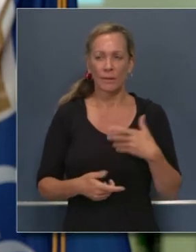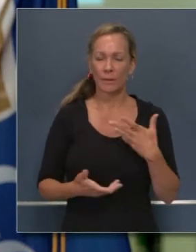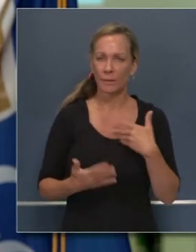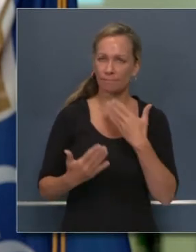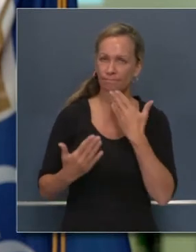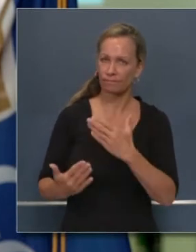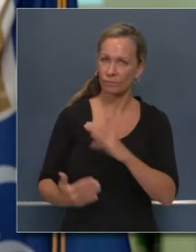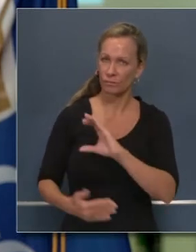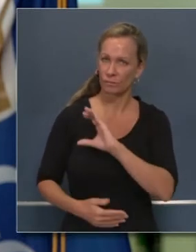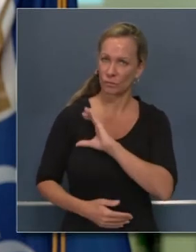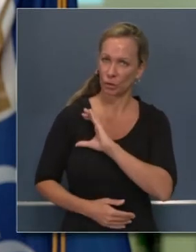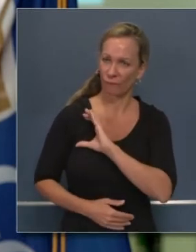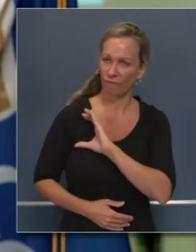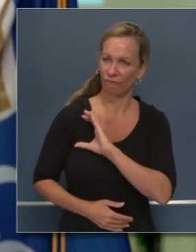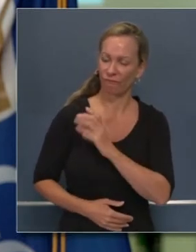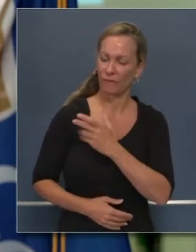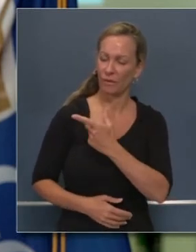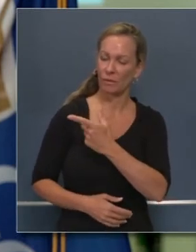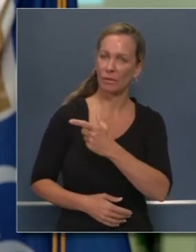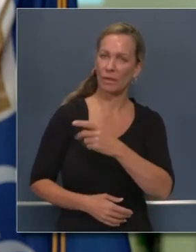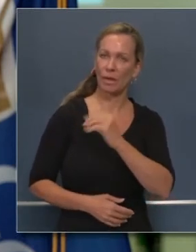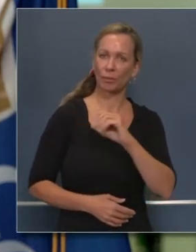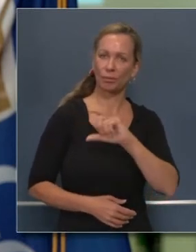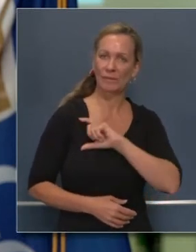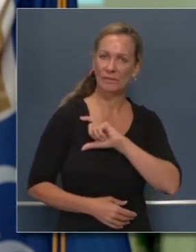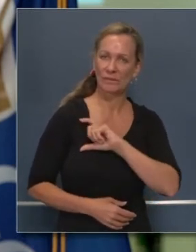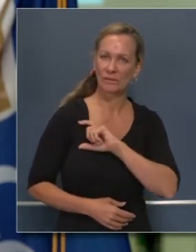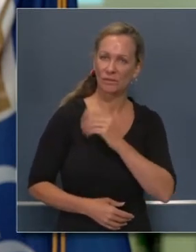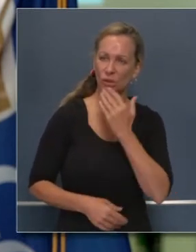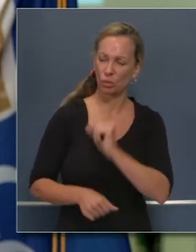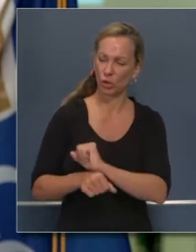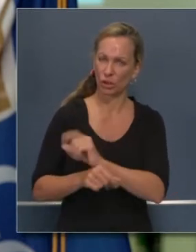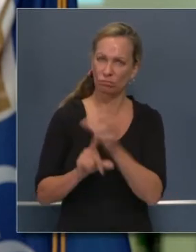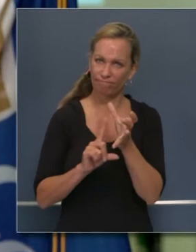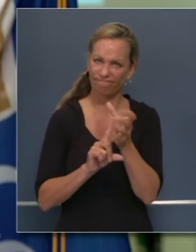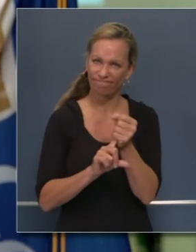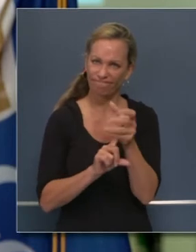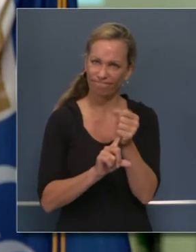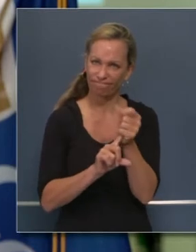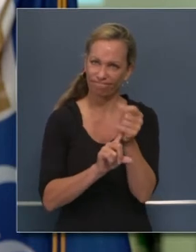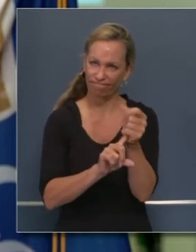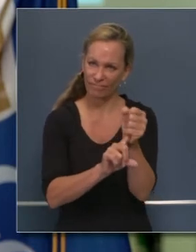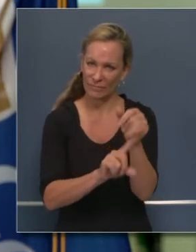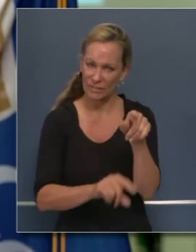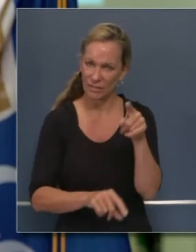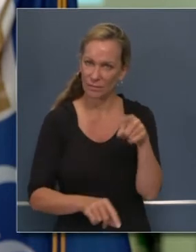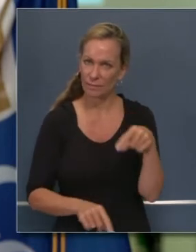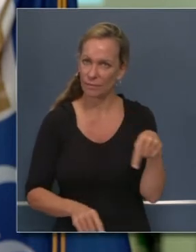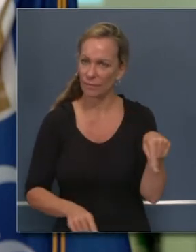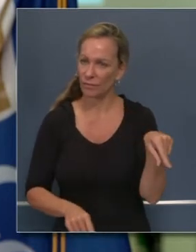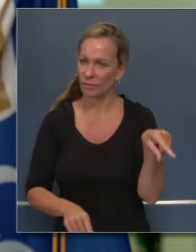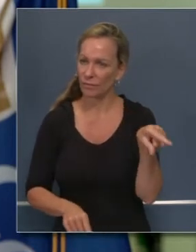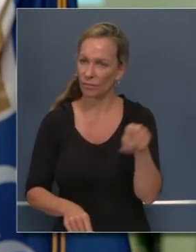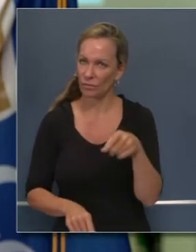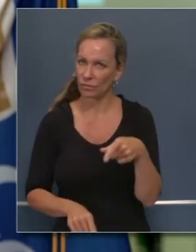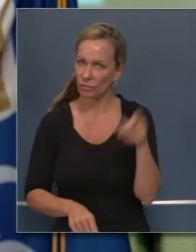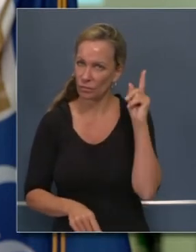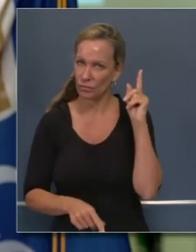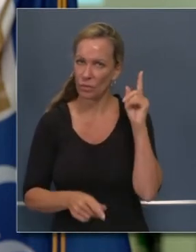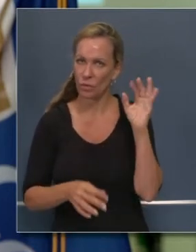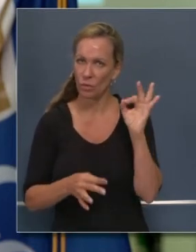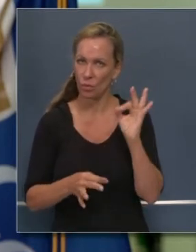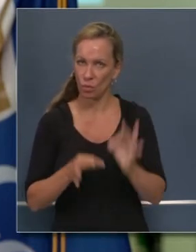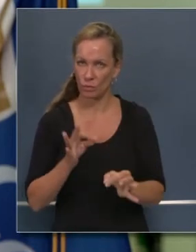y el sistema de la ley local están asegurándose de que